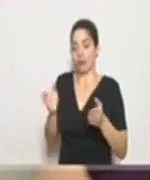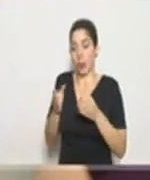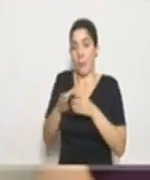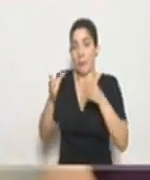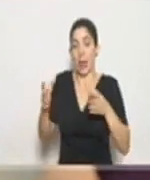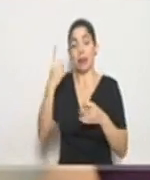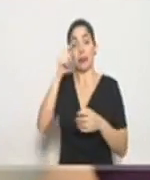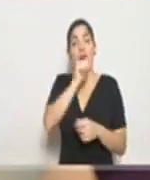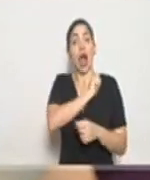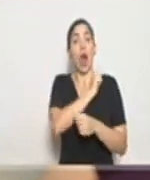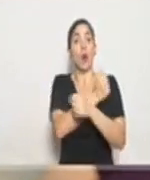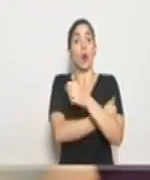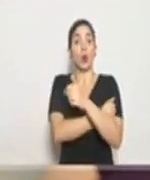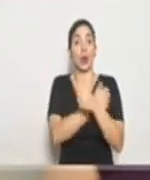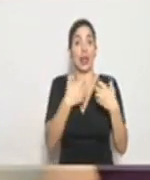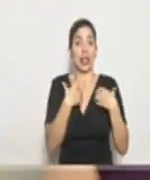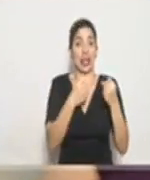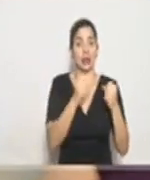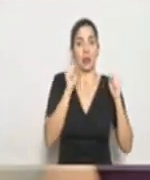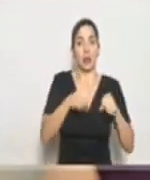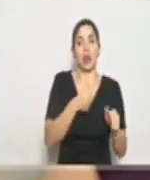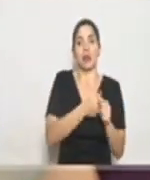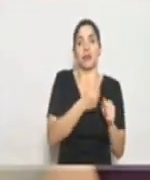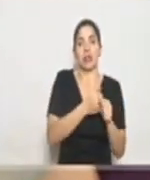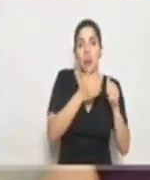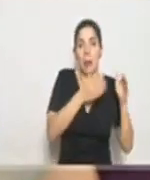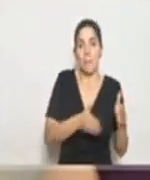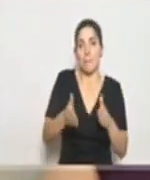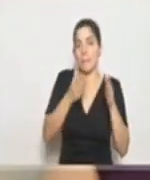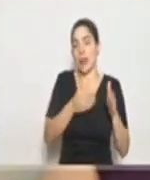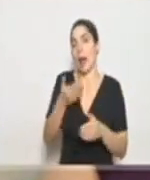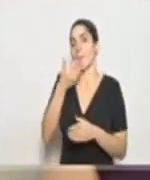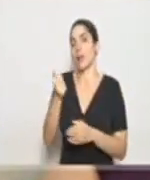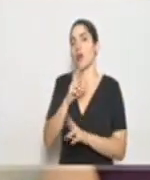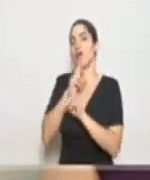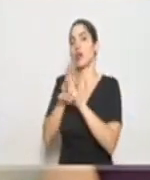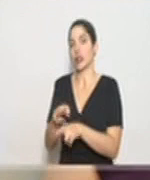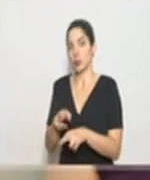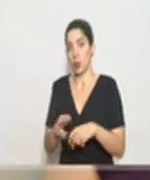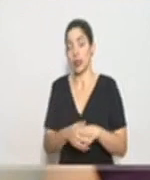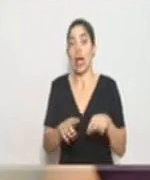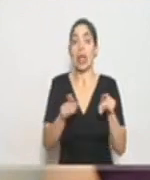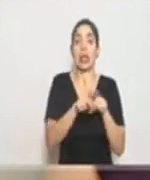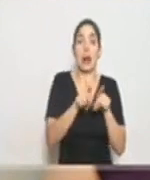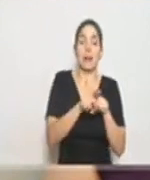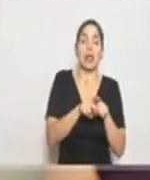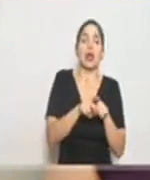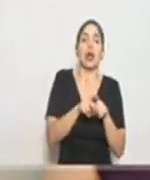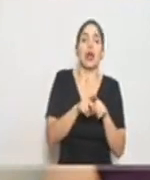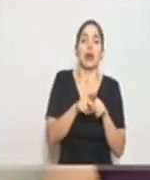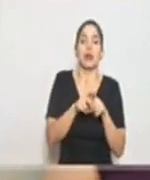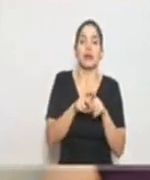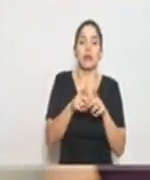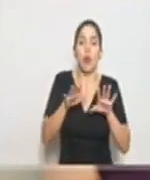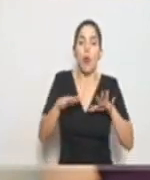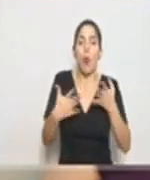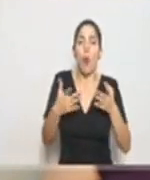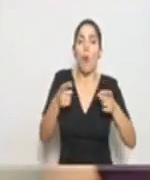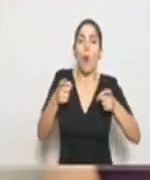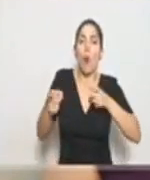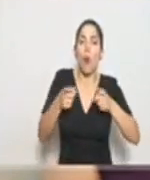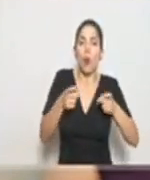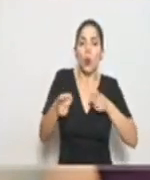sanitarias planificar mejor sus esquemas de respuesta y sobre todo el esquema de control